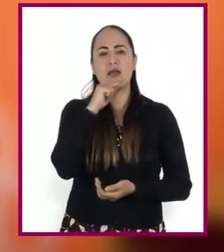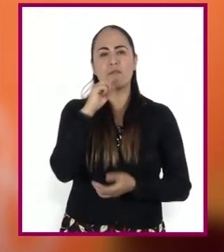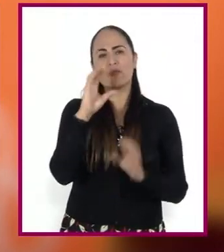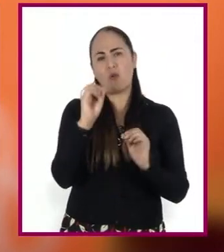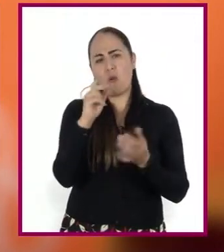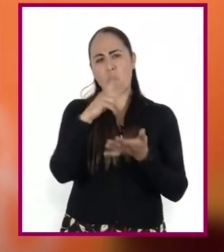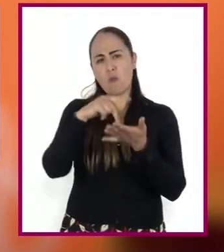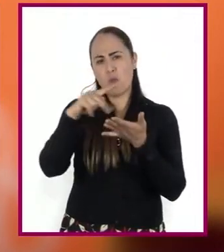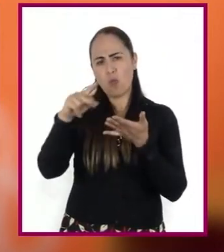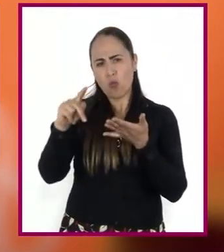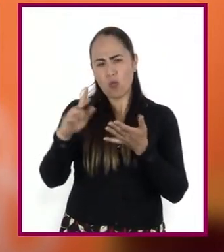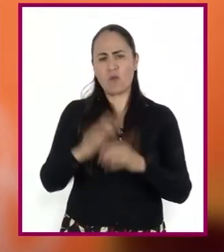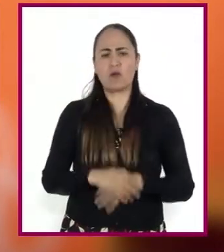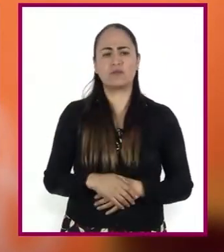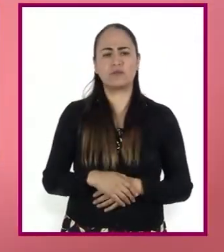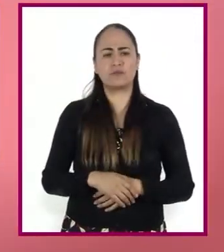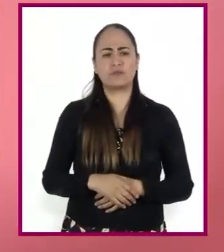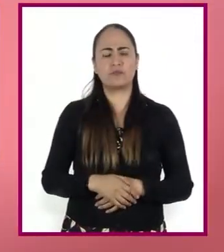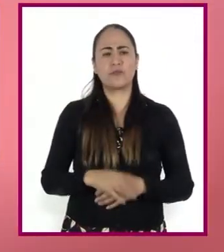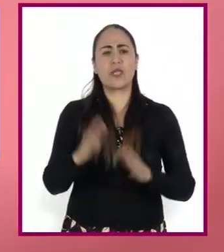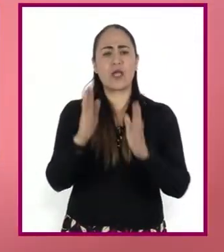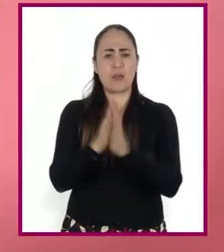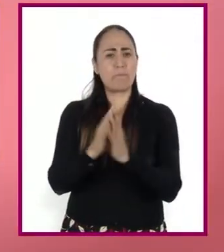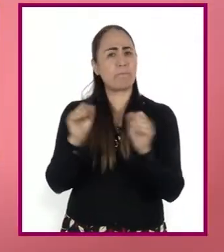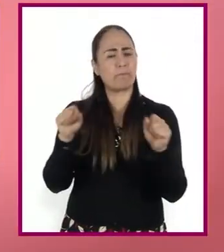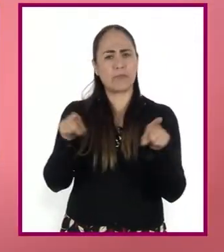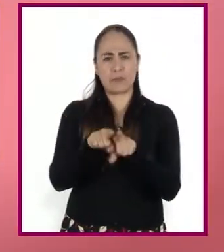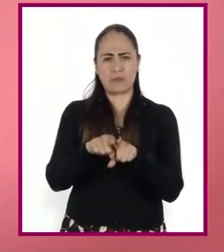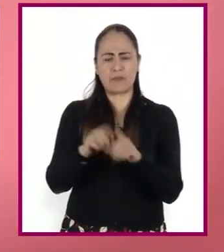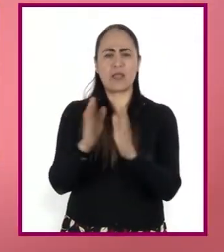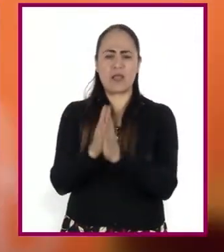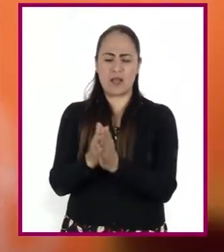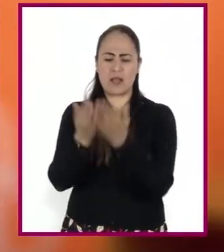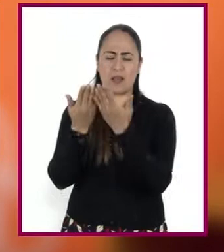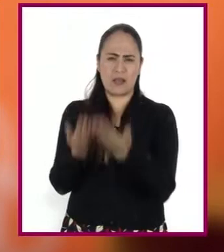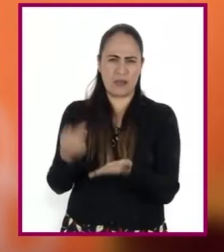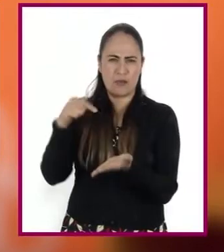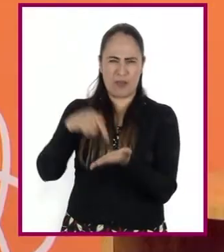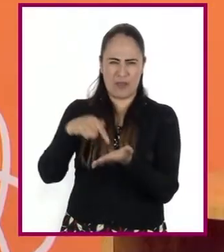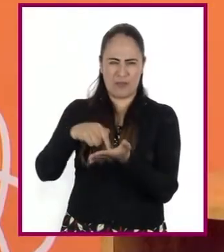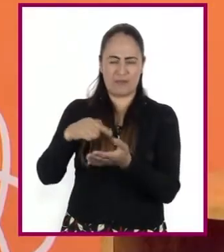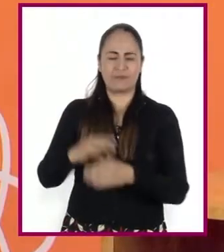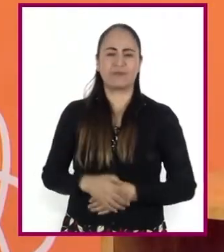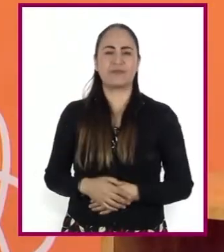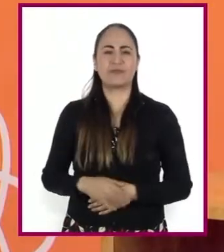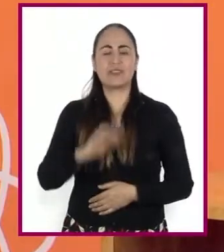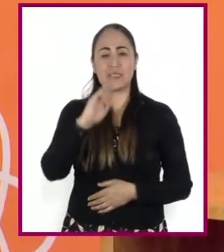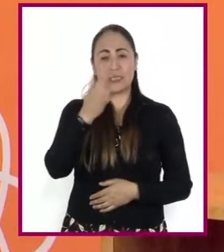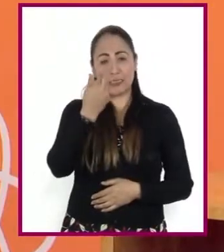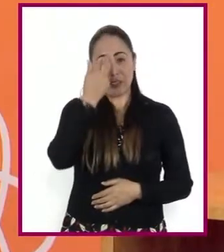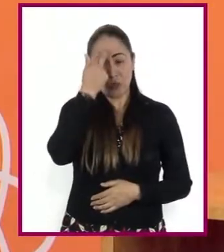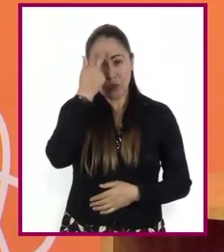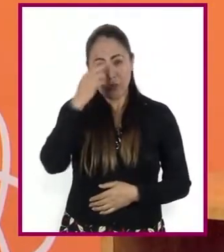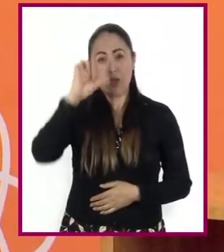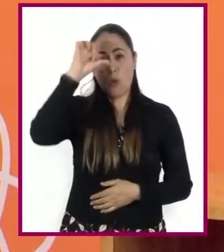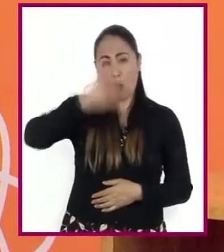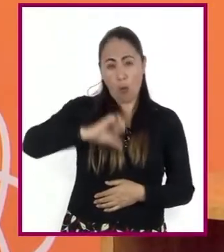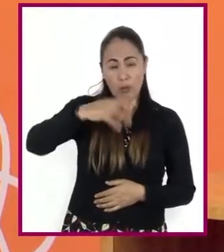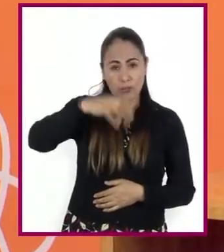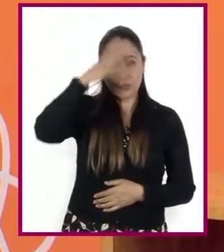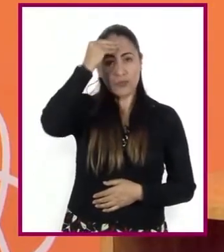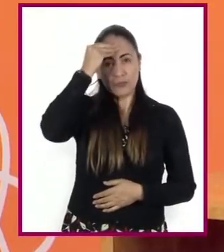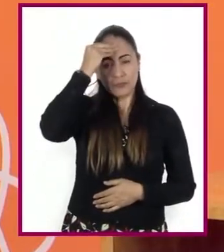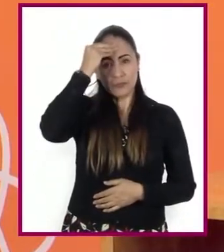bolígrafo para que puedan tomar notas. También podría ayudarles a tener a la mano su libro de texto. Recuerden que todo lo que vean es para